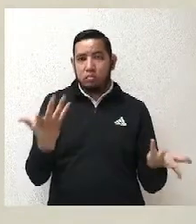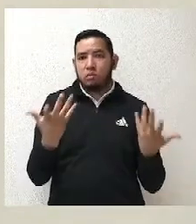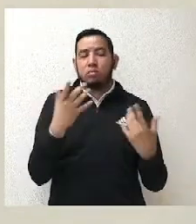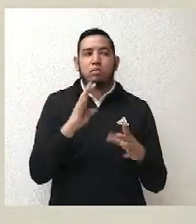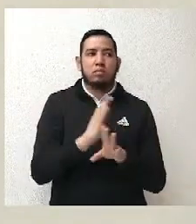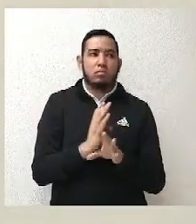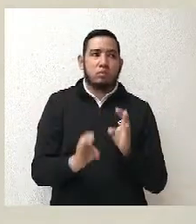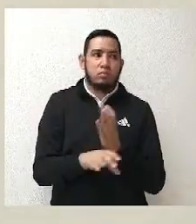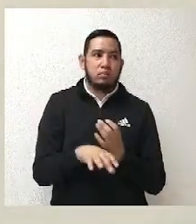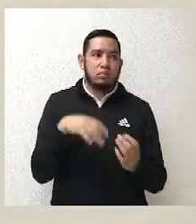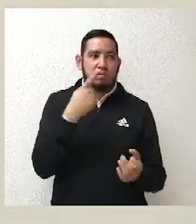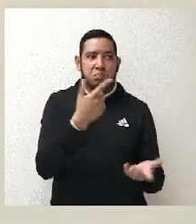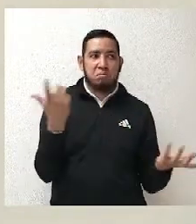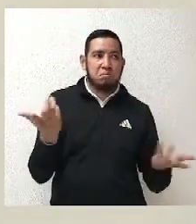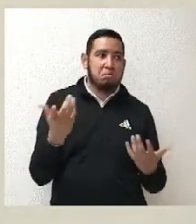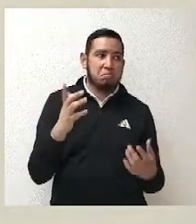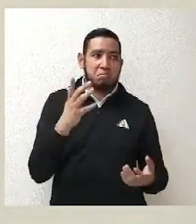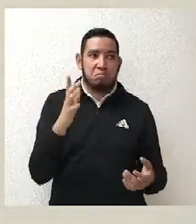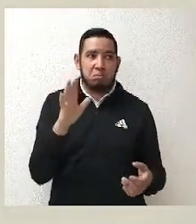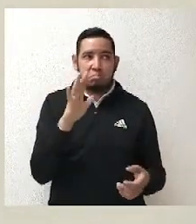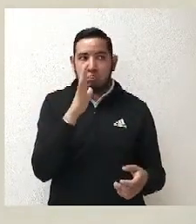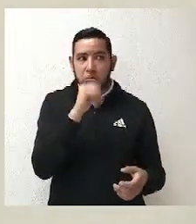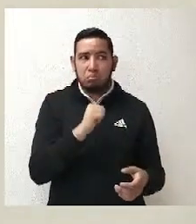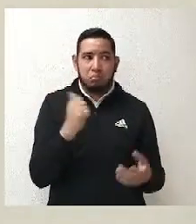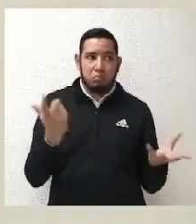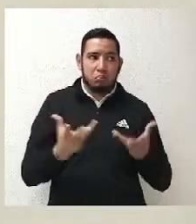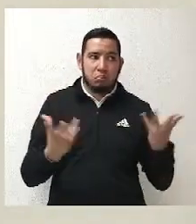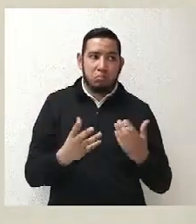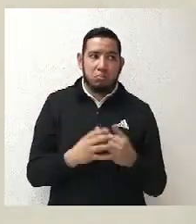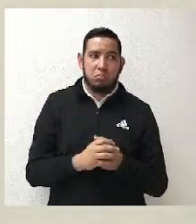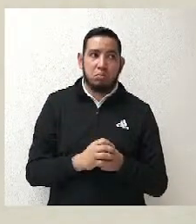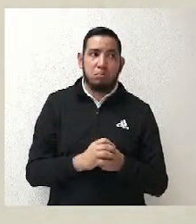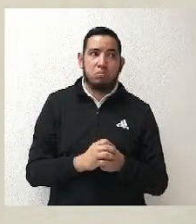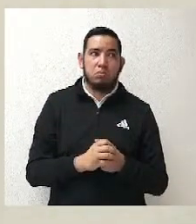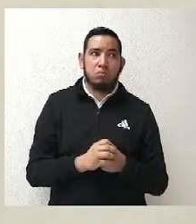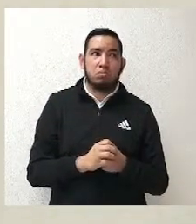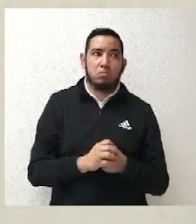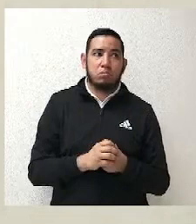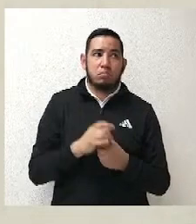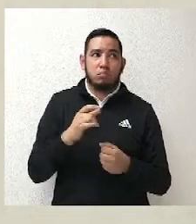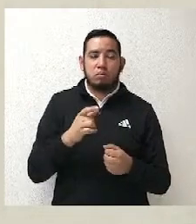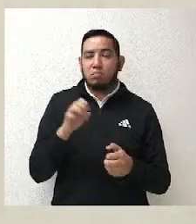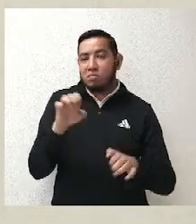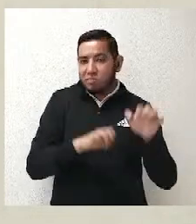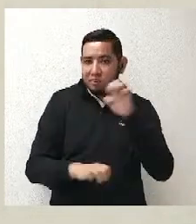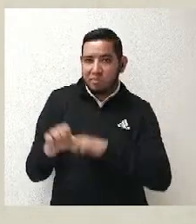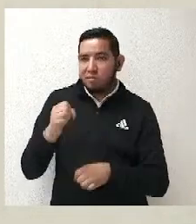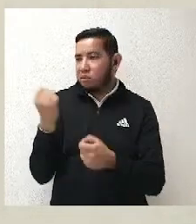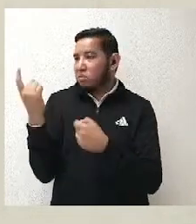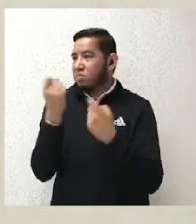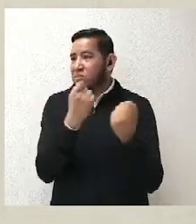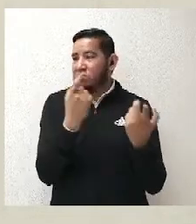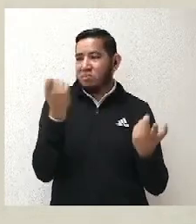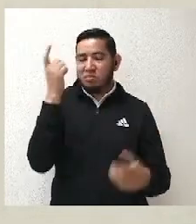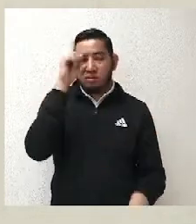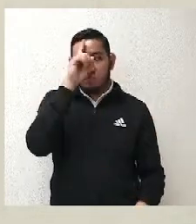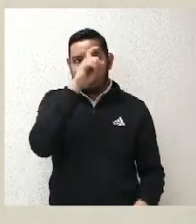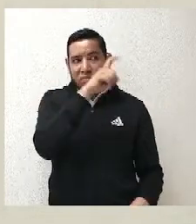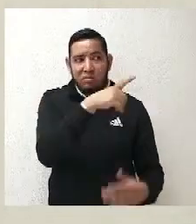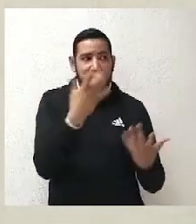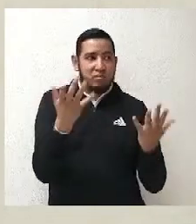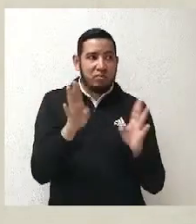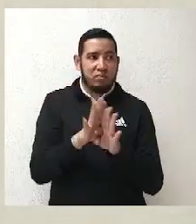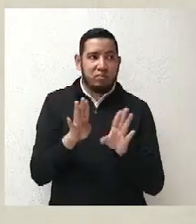¿no? A mí me ha tocado por lo menos estar en dos, no estar en magistrado con algún otro. Se dan conjuntas y eso, pues es mejor, ¿no? Creo yo que hay buena